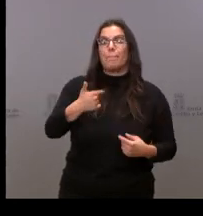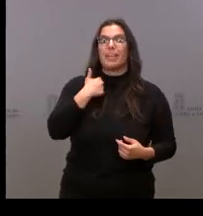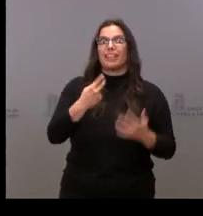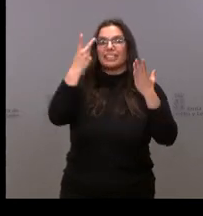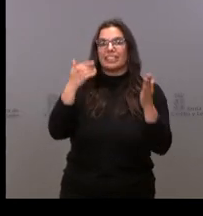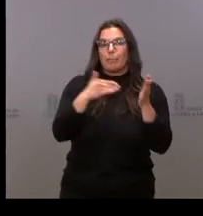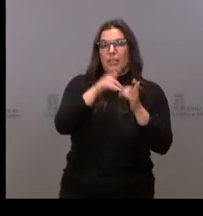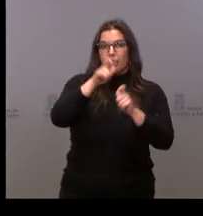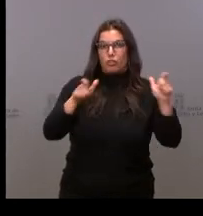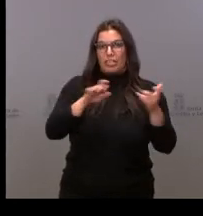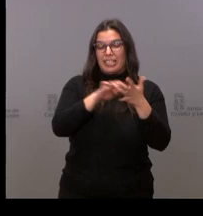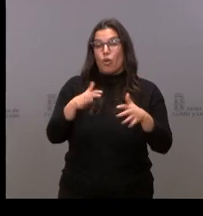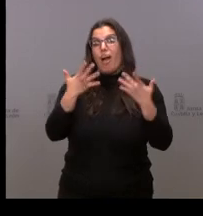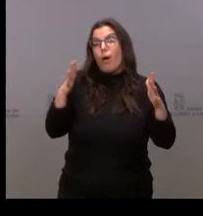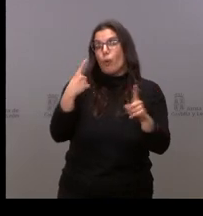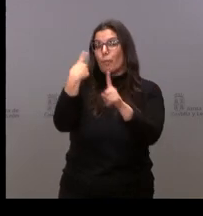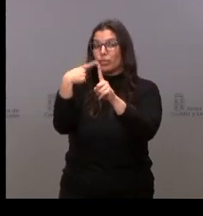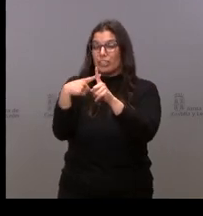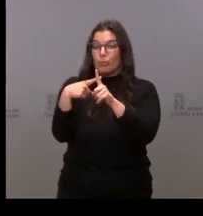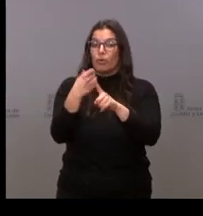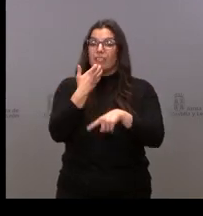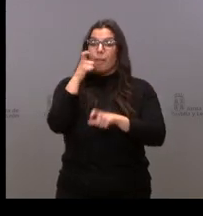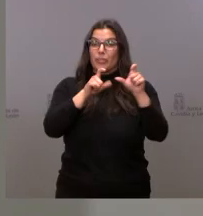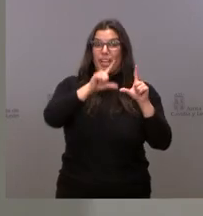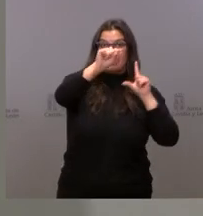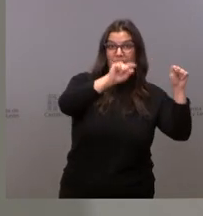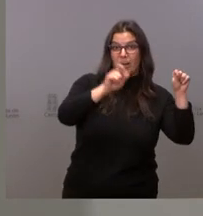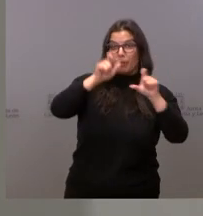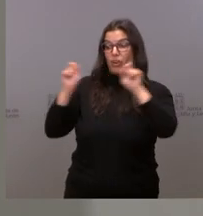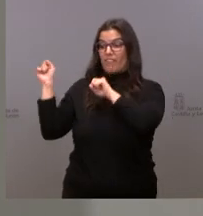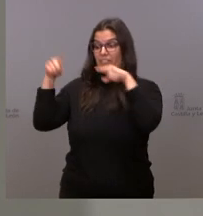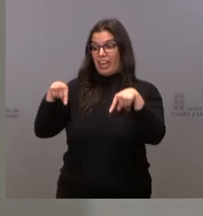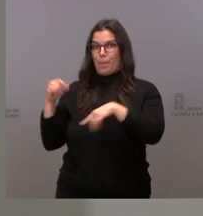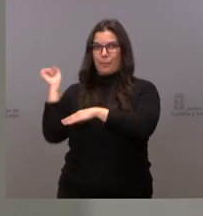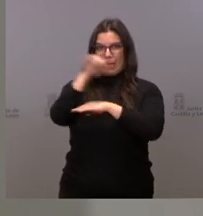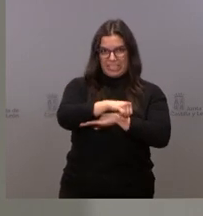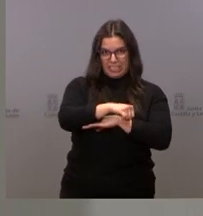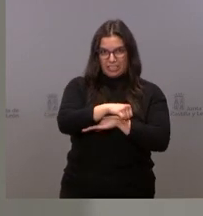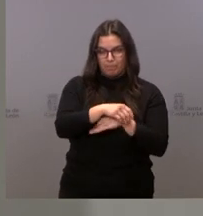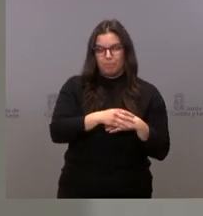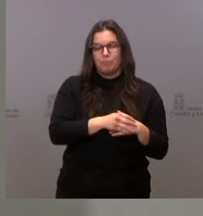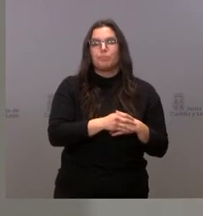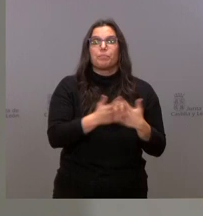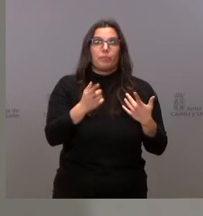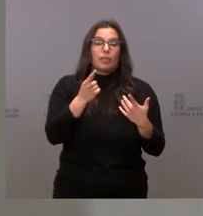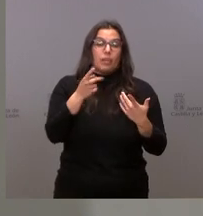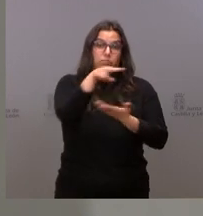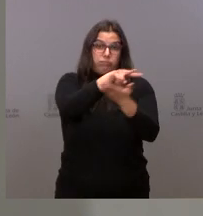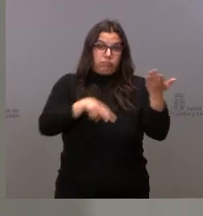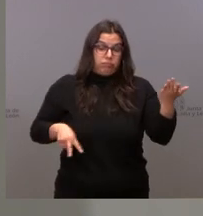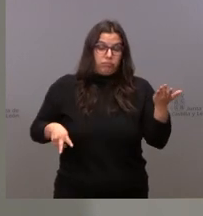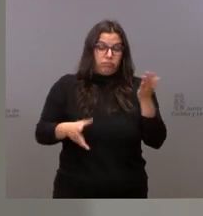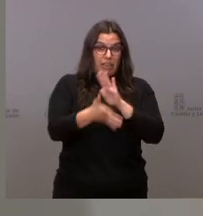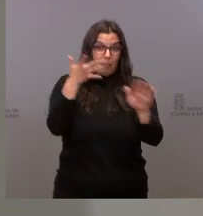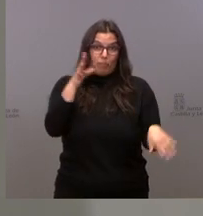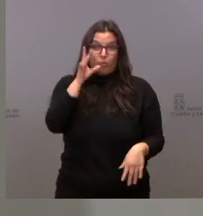Castilla y León, aunque hay un pequeño balance positivo en el saldo migratorio. La lectura acelerada, porque sabe que han